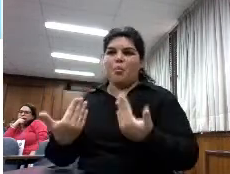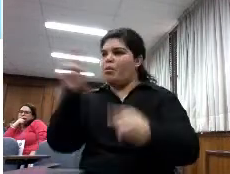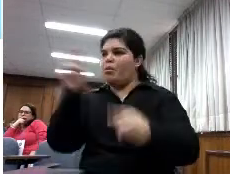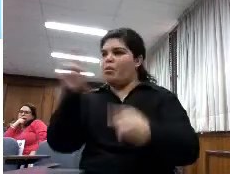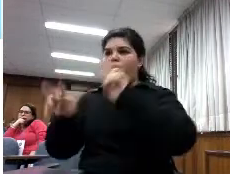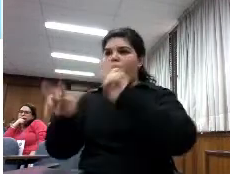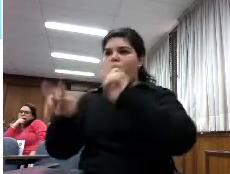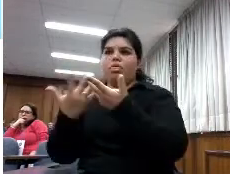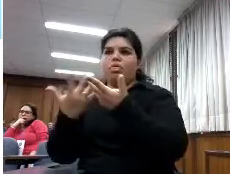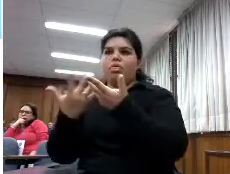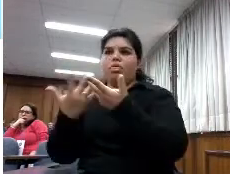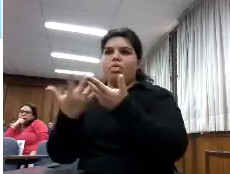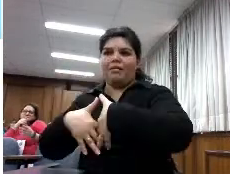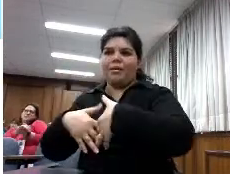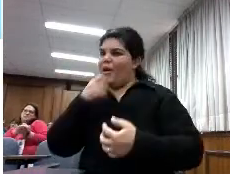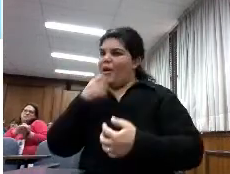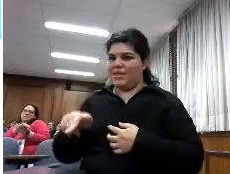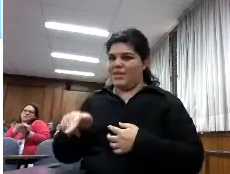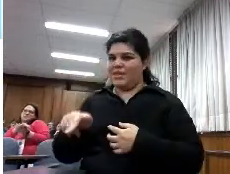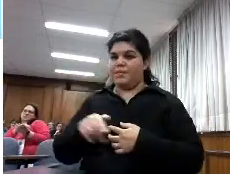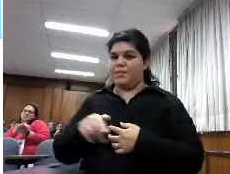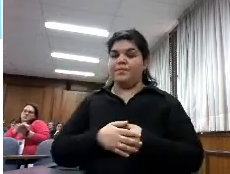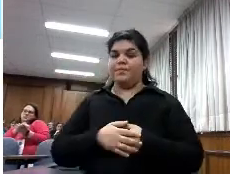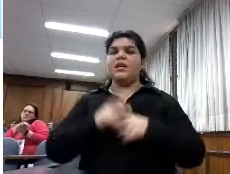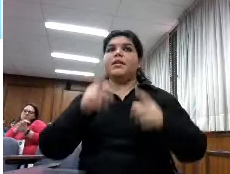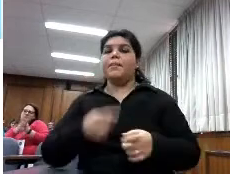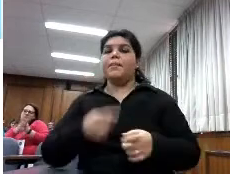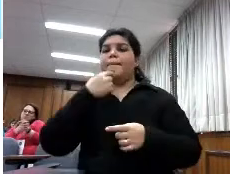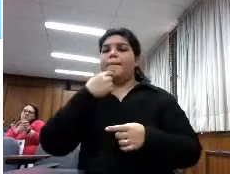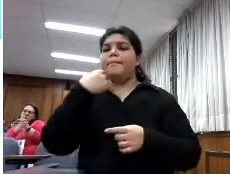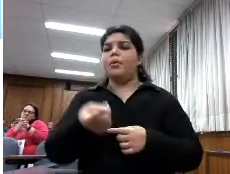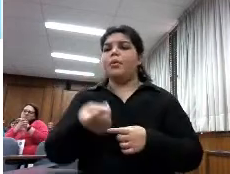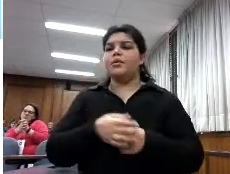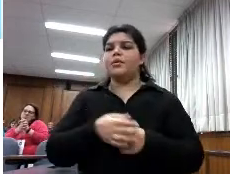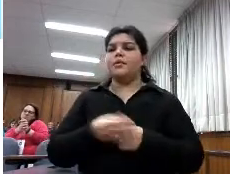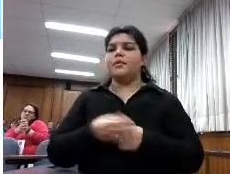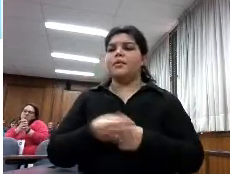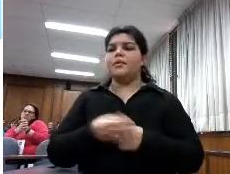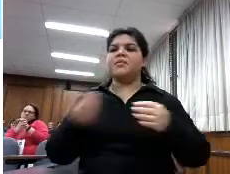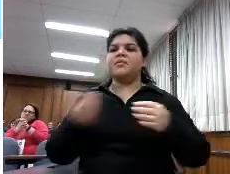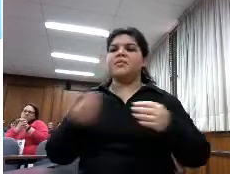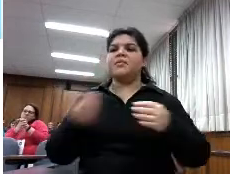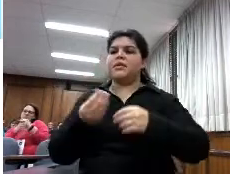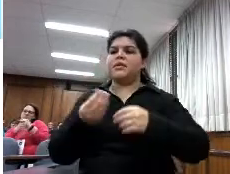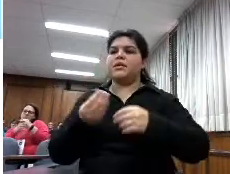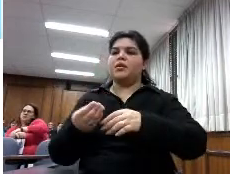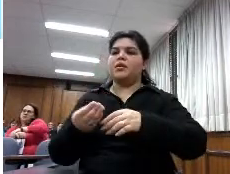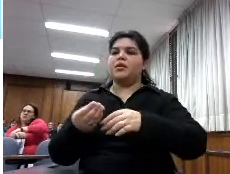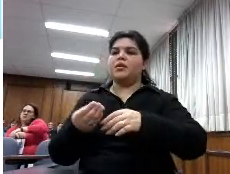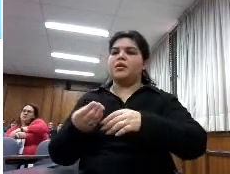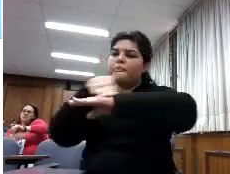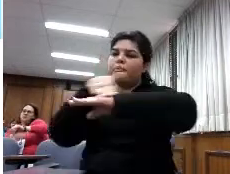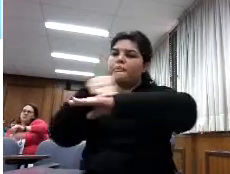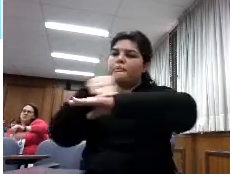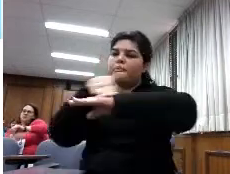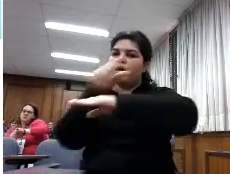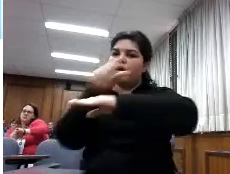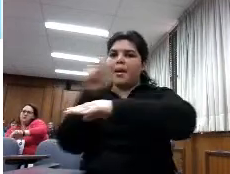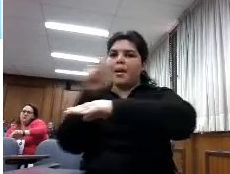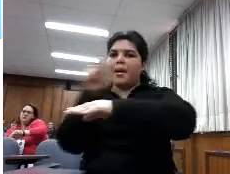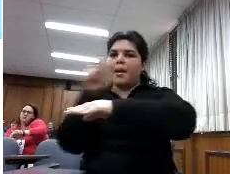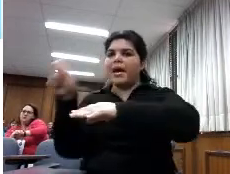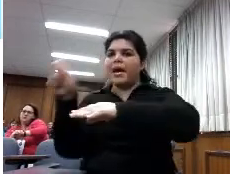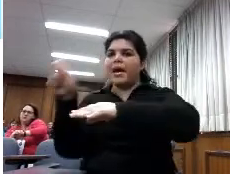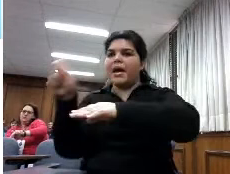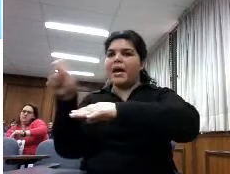luego preguntábamos sobre la capacidad para anotar y subrayar sabéis que cuando nosotros leemos como